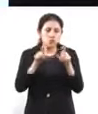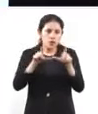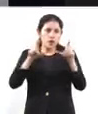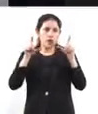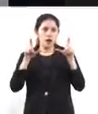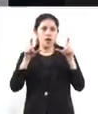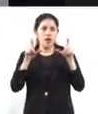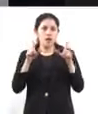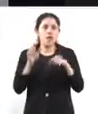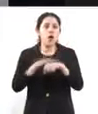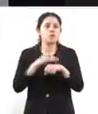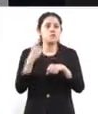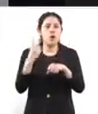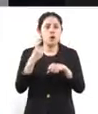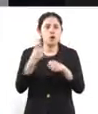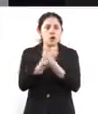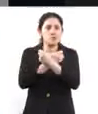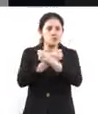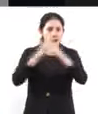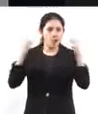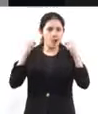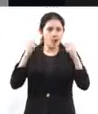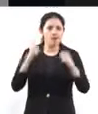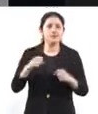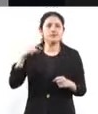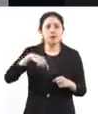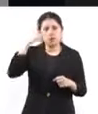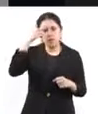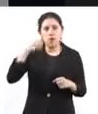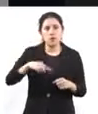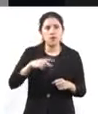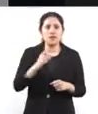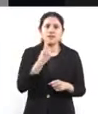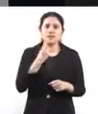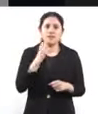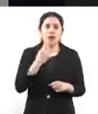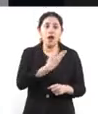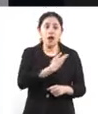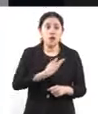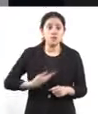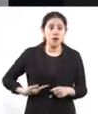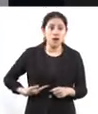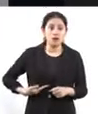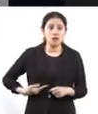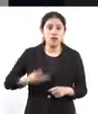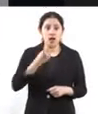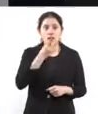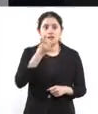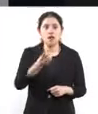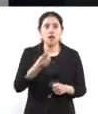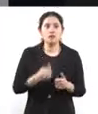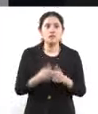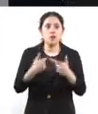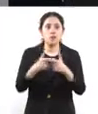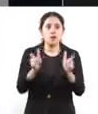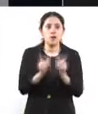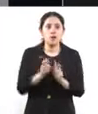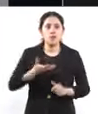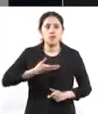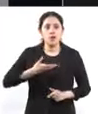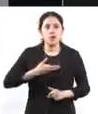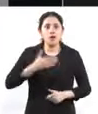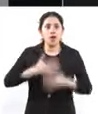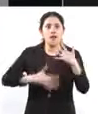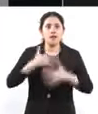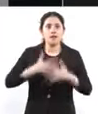de la celebración de la independencia de México, el presidente anunció que los tigres del norte estarán en el Zócalo el 15 de septiembre a